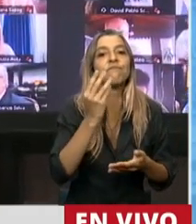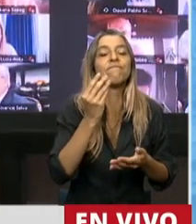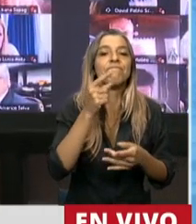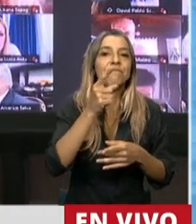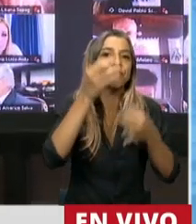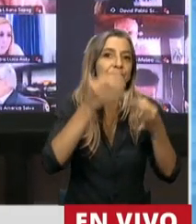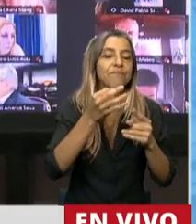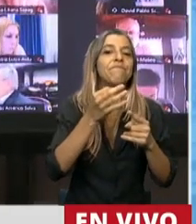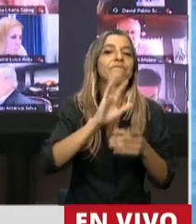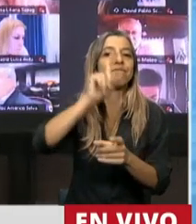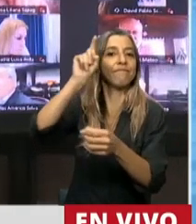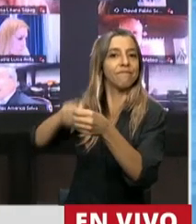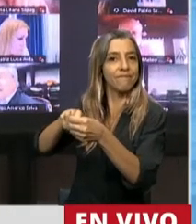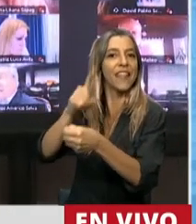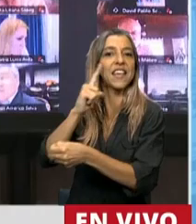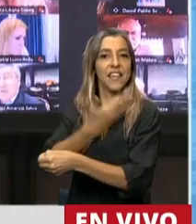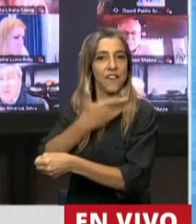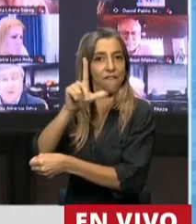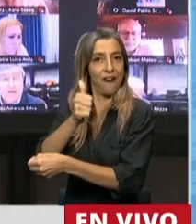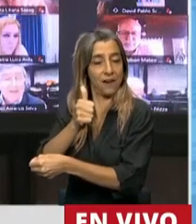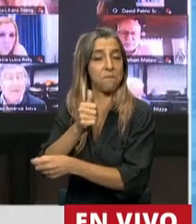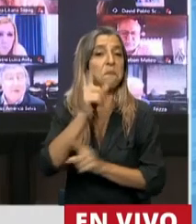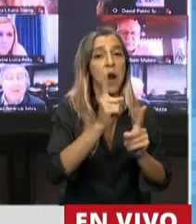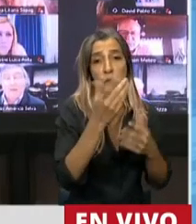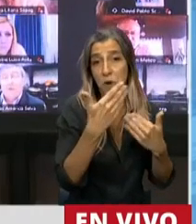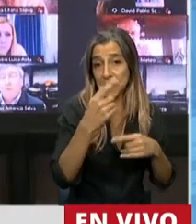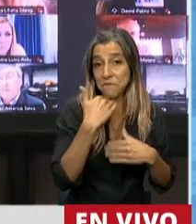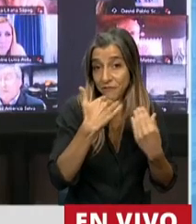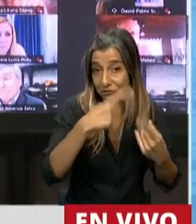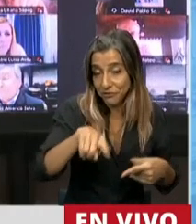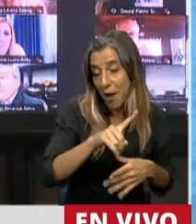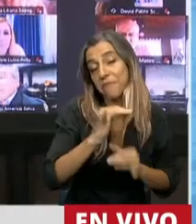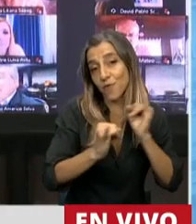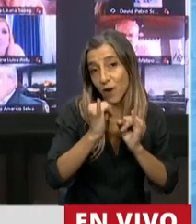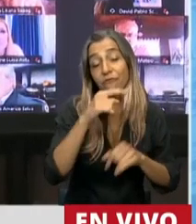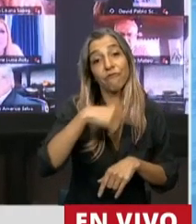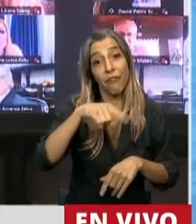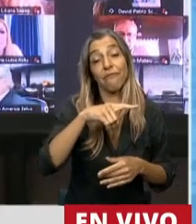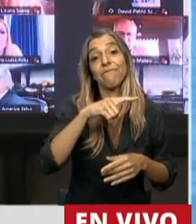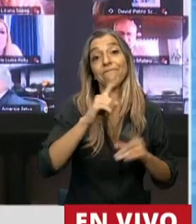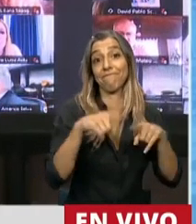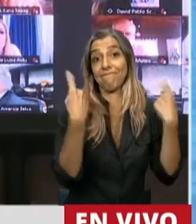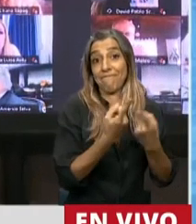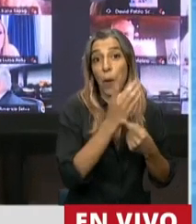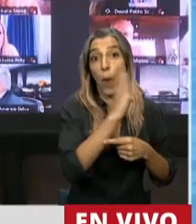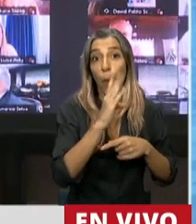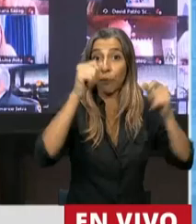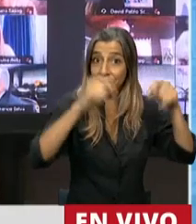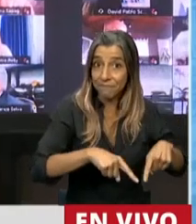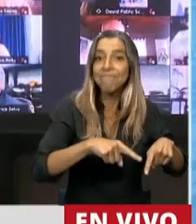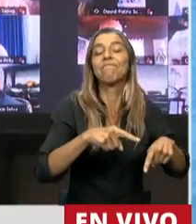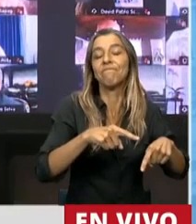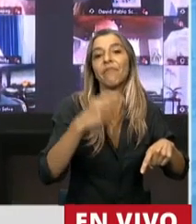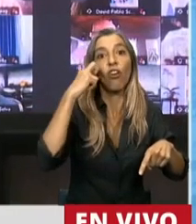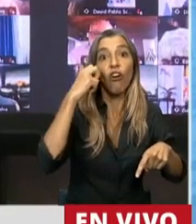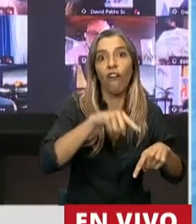es para conocimiento de los señores legisladores, quienes no lo sepan, es la representante de la Federación Internacional de Bibliotecas y